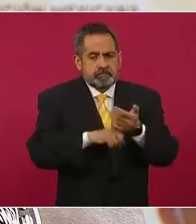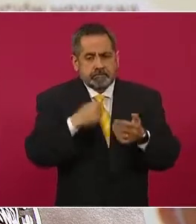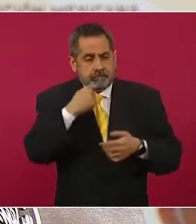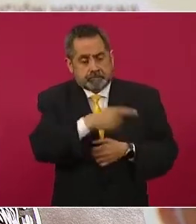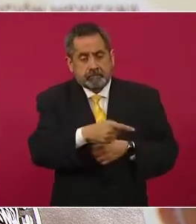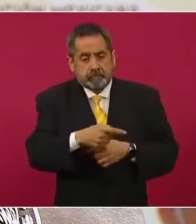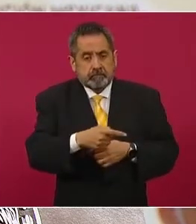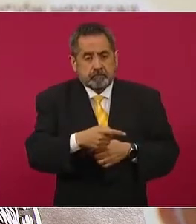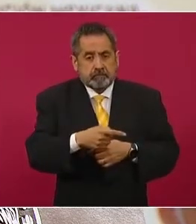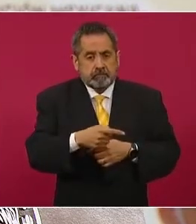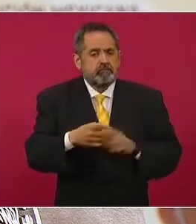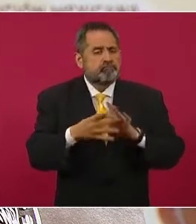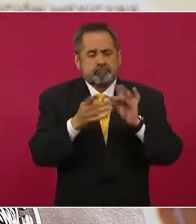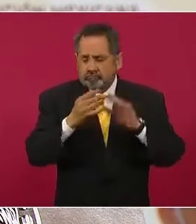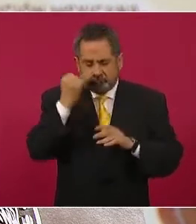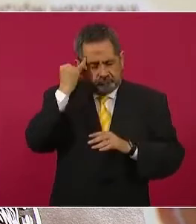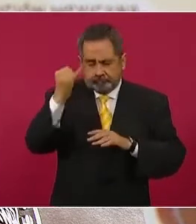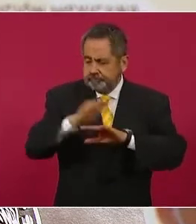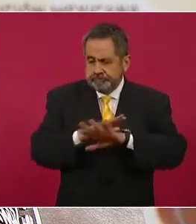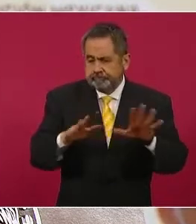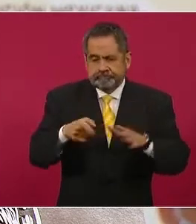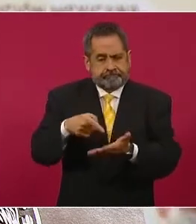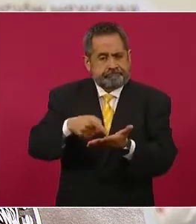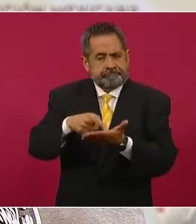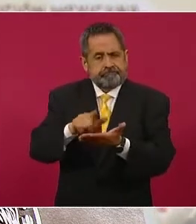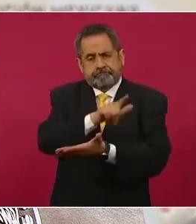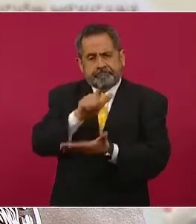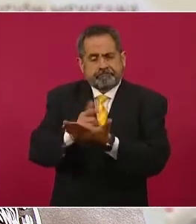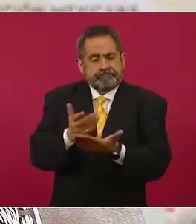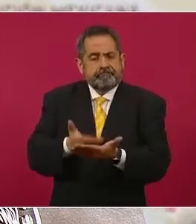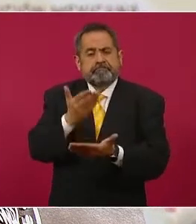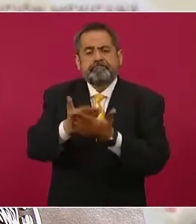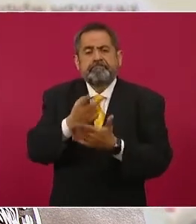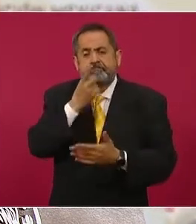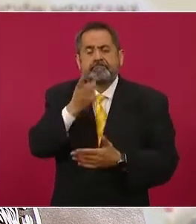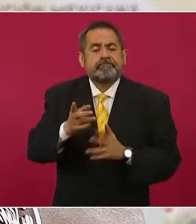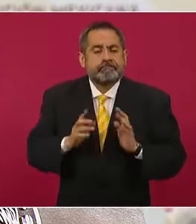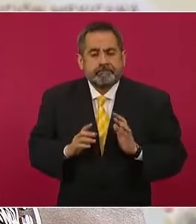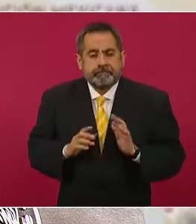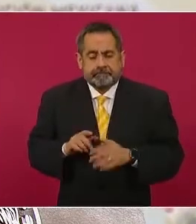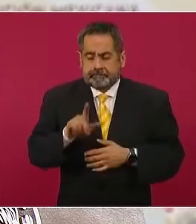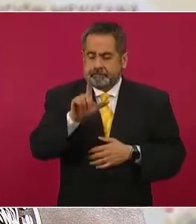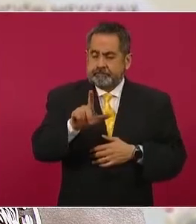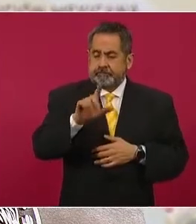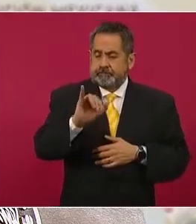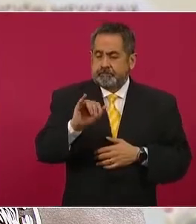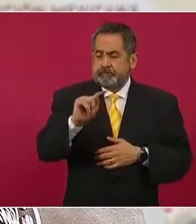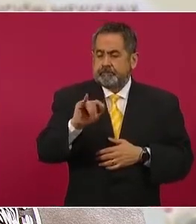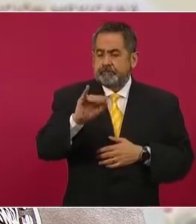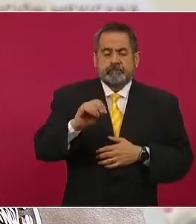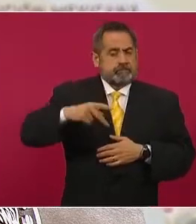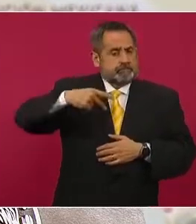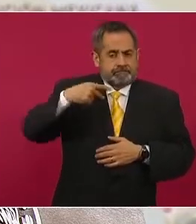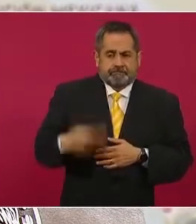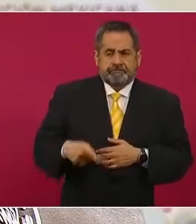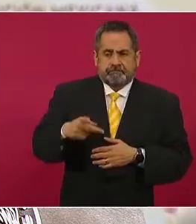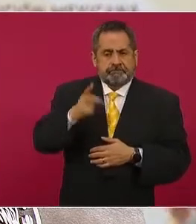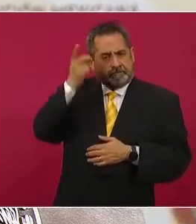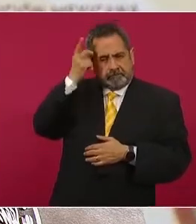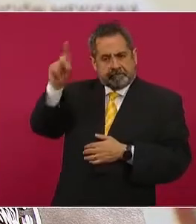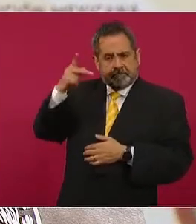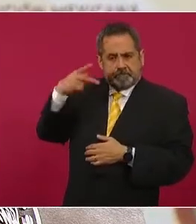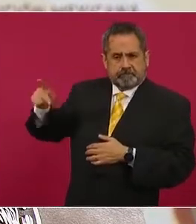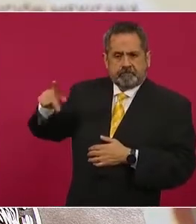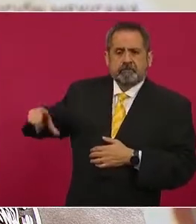ha sido claro y la iniciativa sí lo manifiesta. El litio será o es propiedad de la